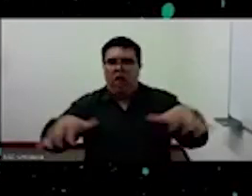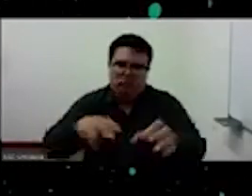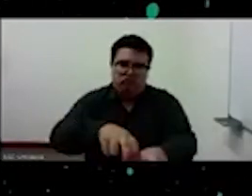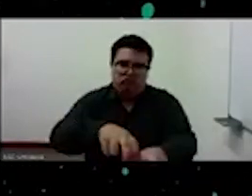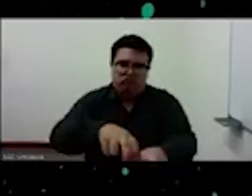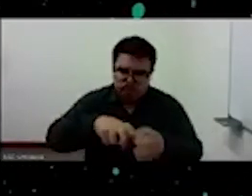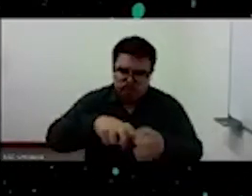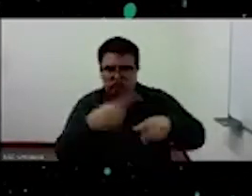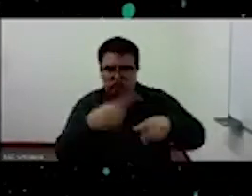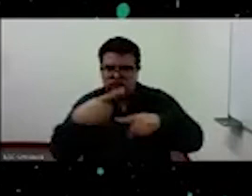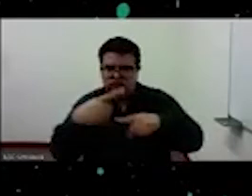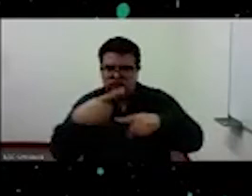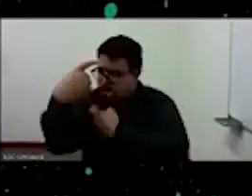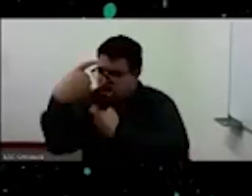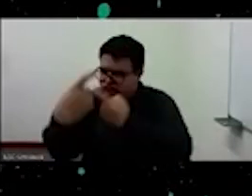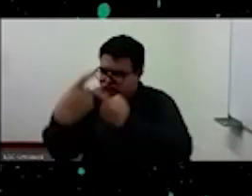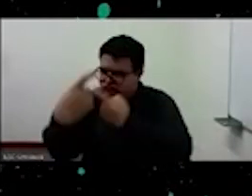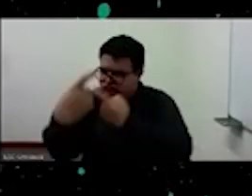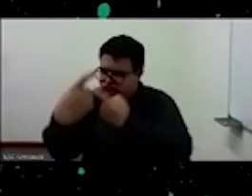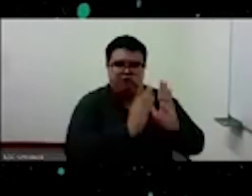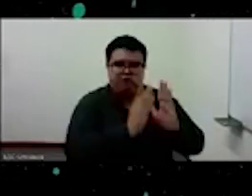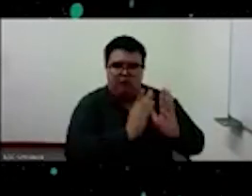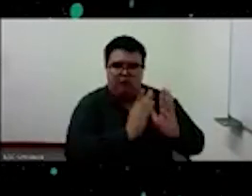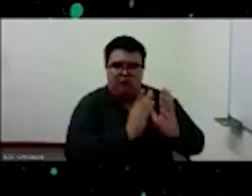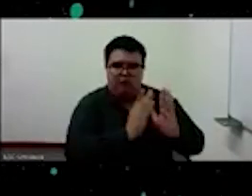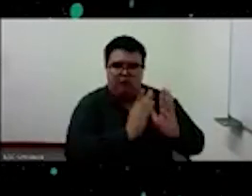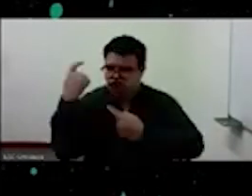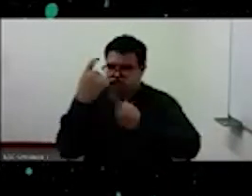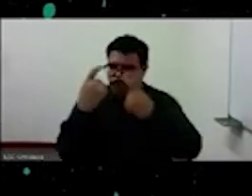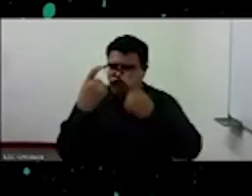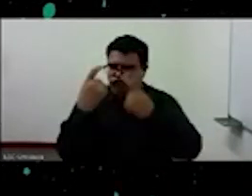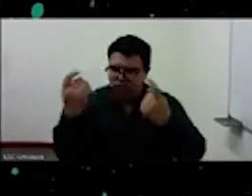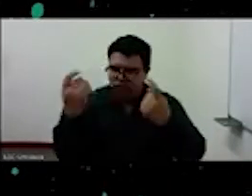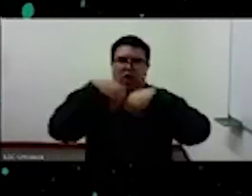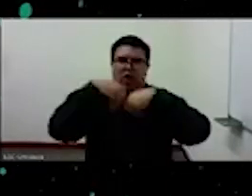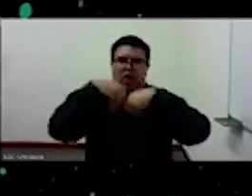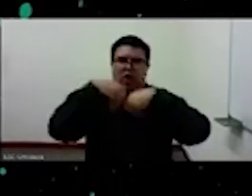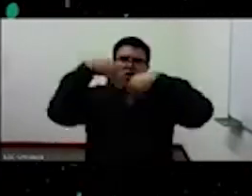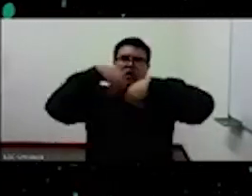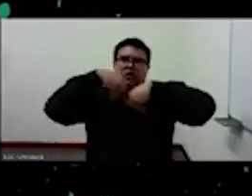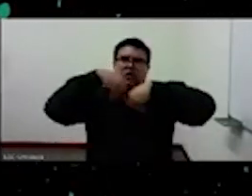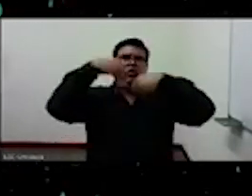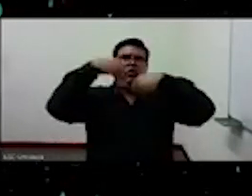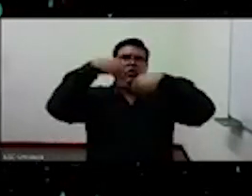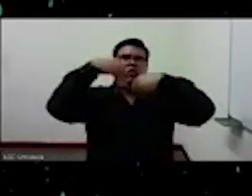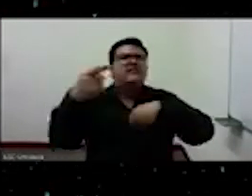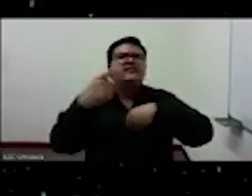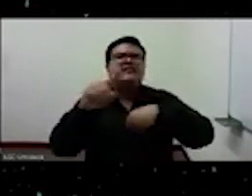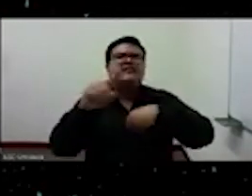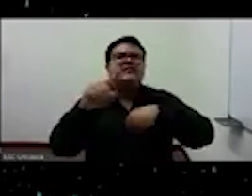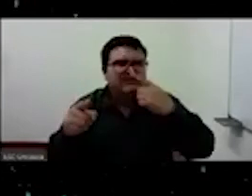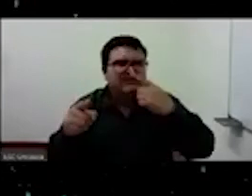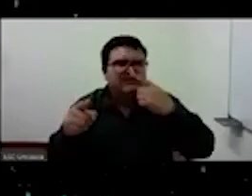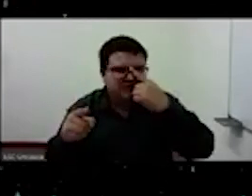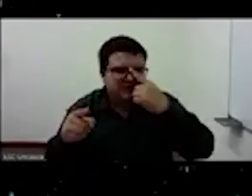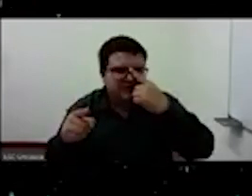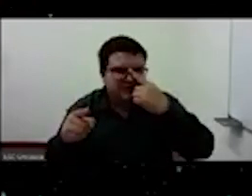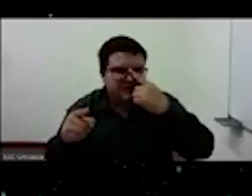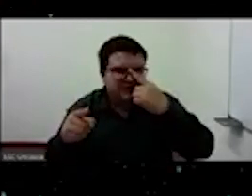automatismos producidos por fenómenos que no podemos